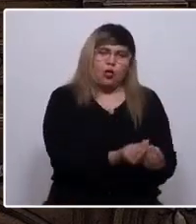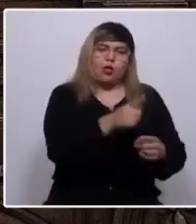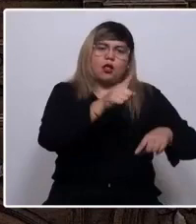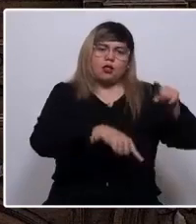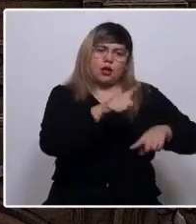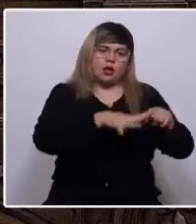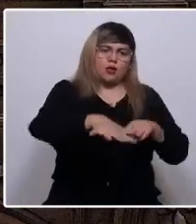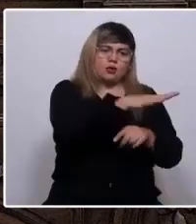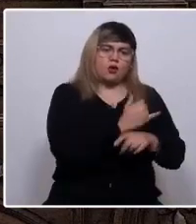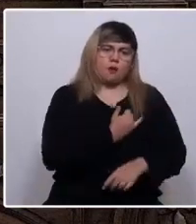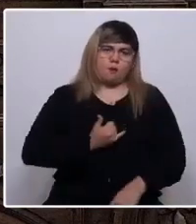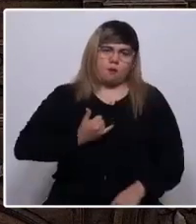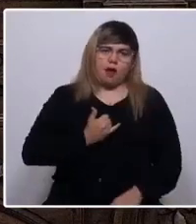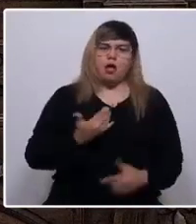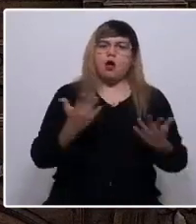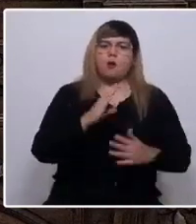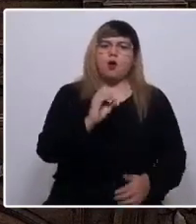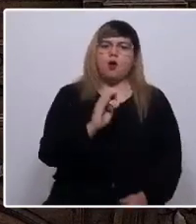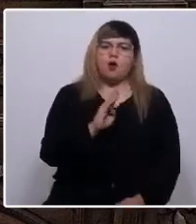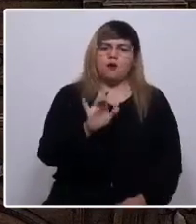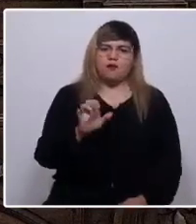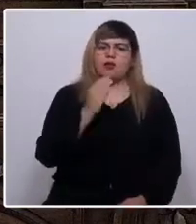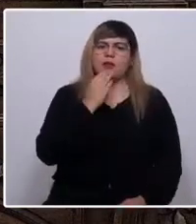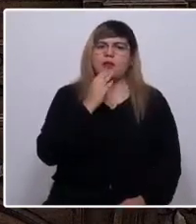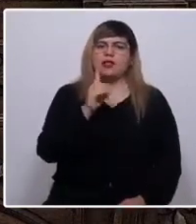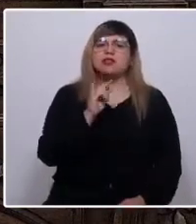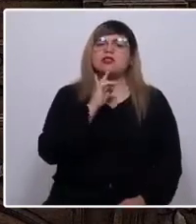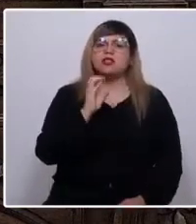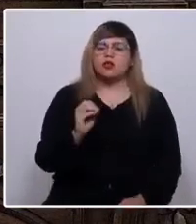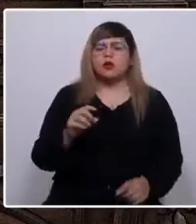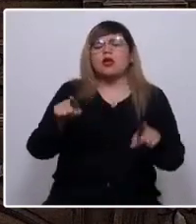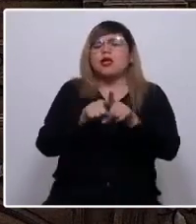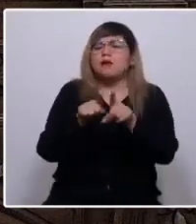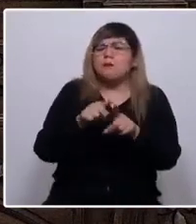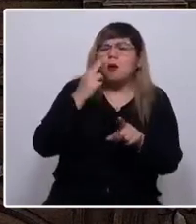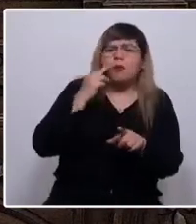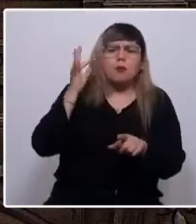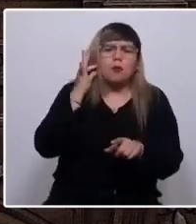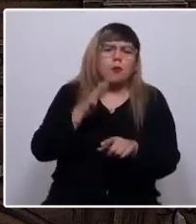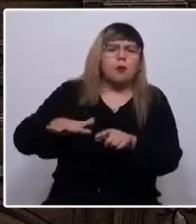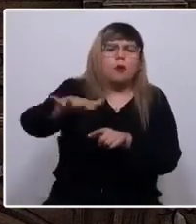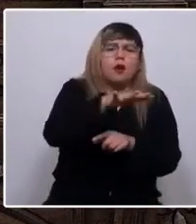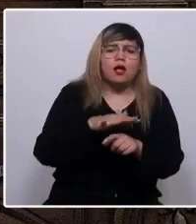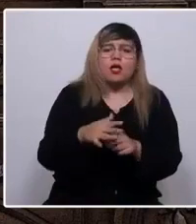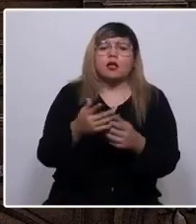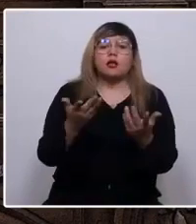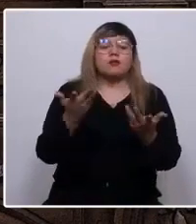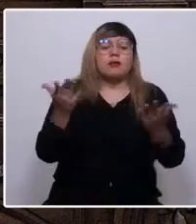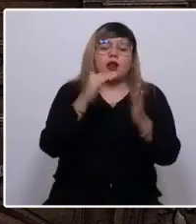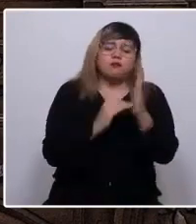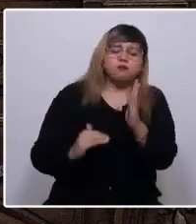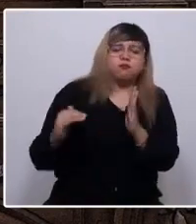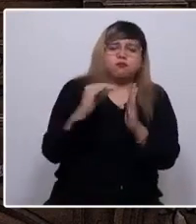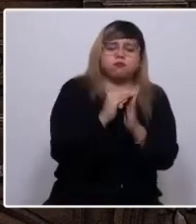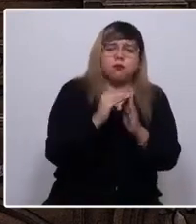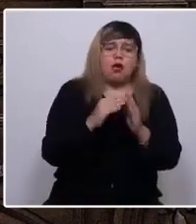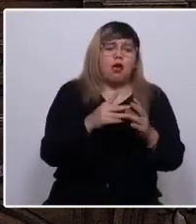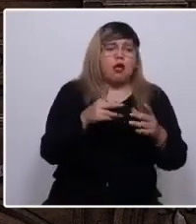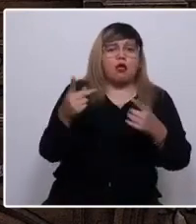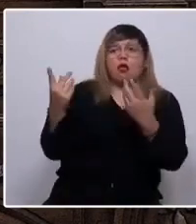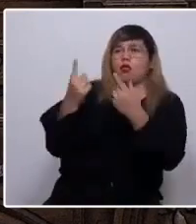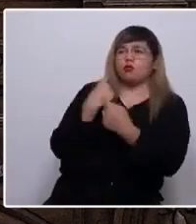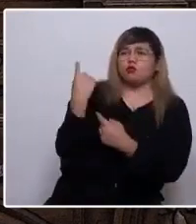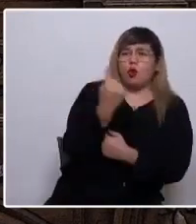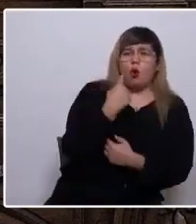aymaras, como el cobre y el litio. Hermanos y hermanas, precisamente para superar ese abandono y una